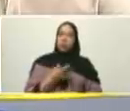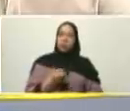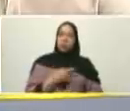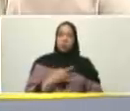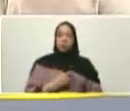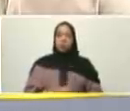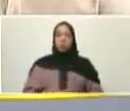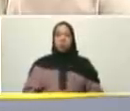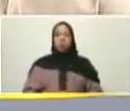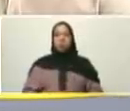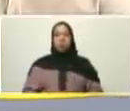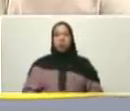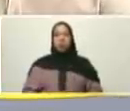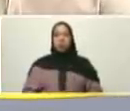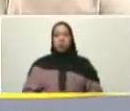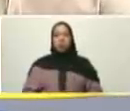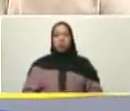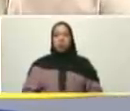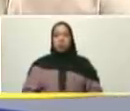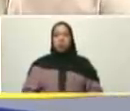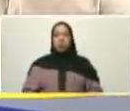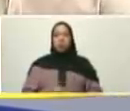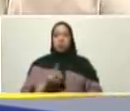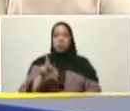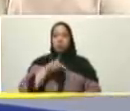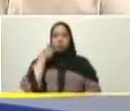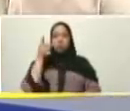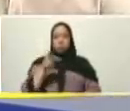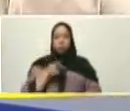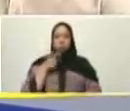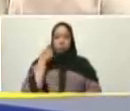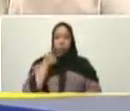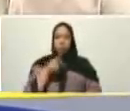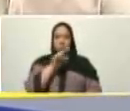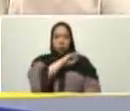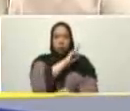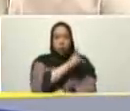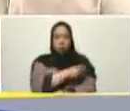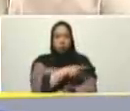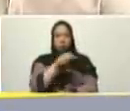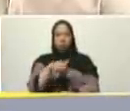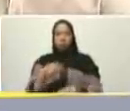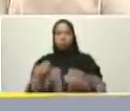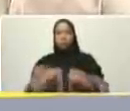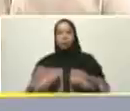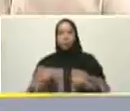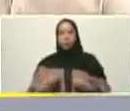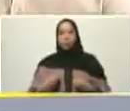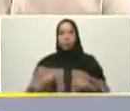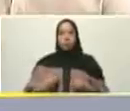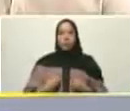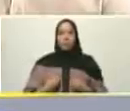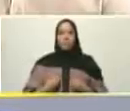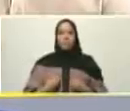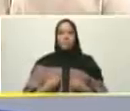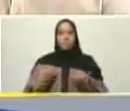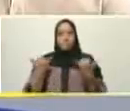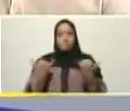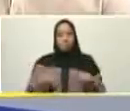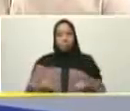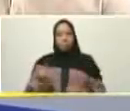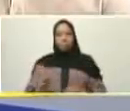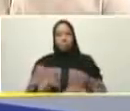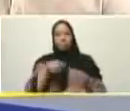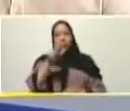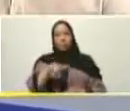dolor y si tenemos el poder político si estamos victoriosos si estamos en la primera